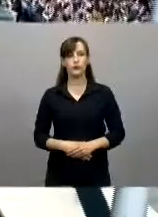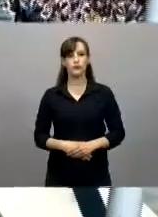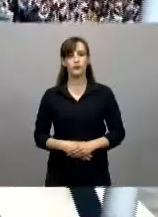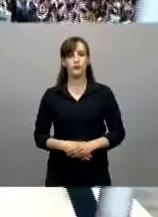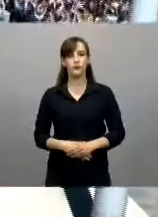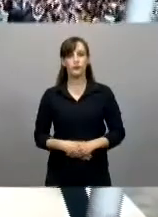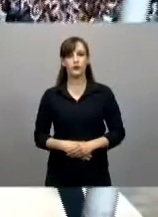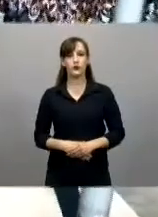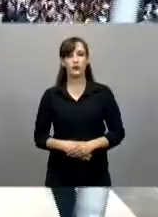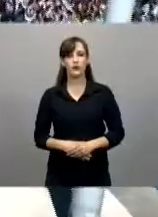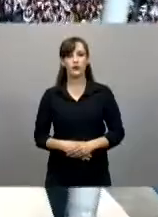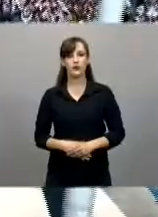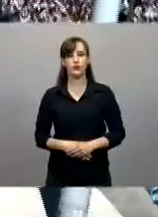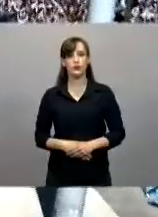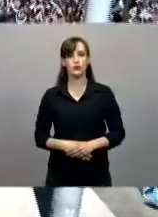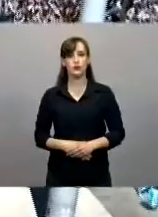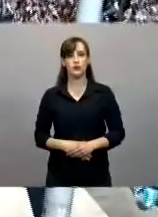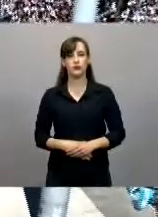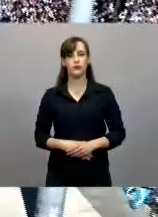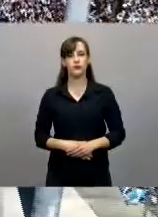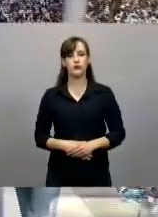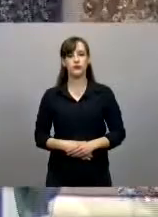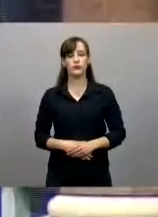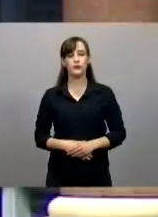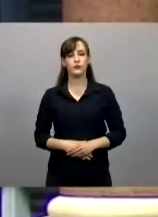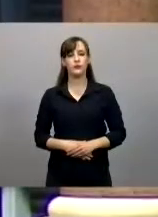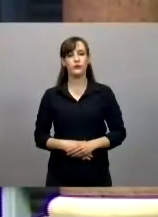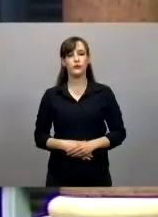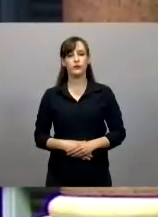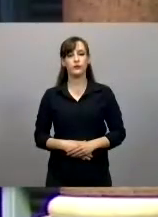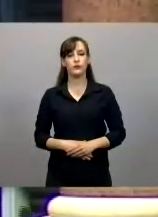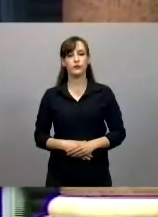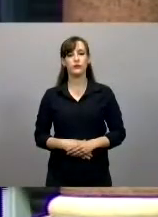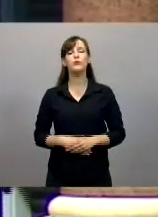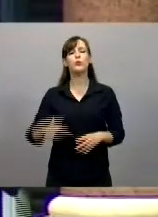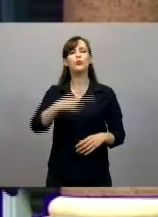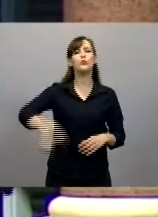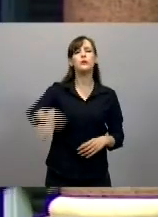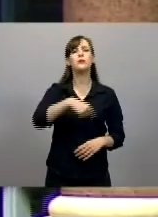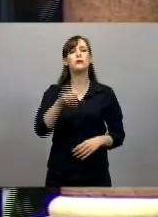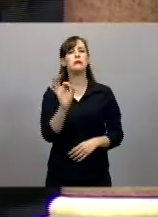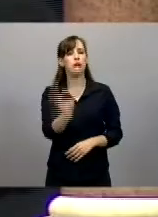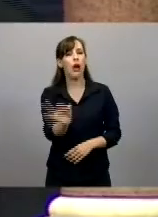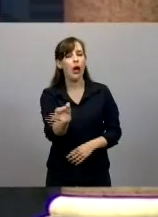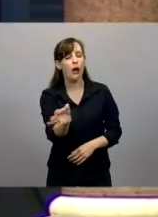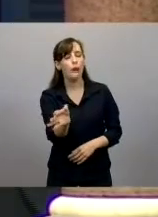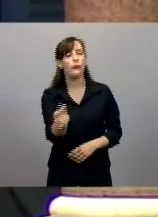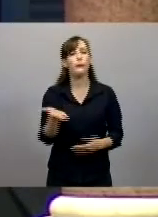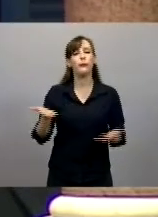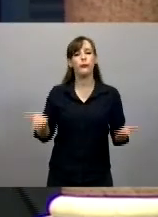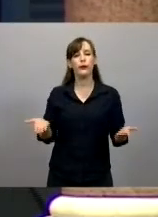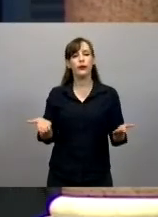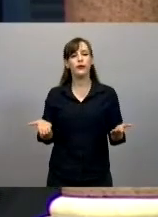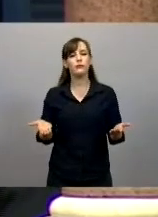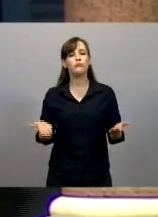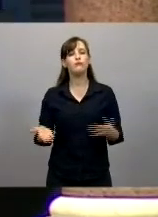Bien. Bueno, obviamente vamos a estarte molestando mucho, llamando mucho en la medida en que haya novedades y las habrá seguramente